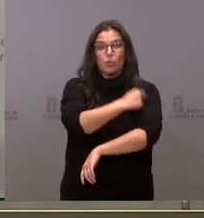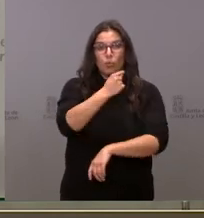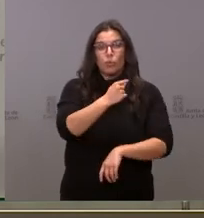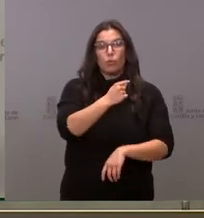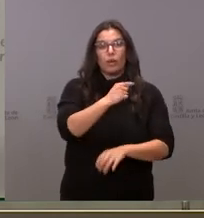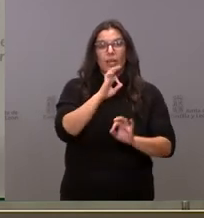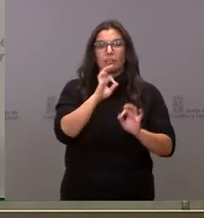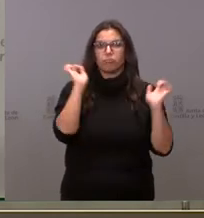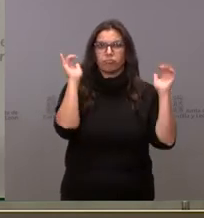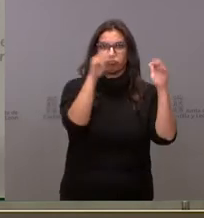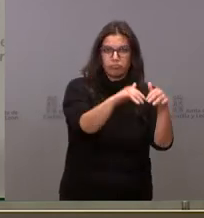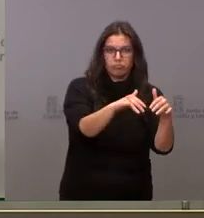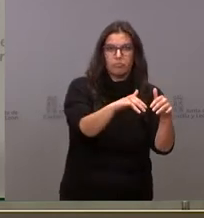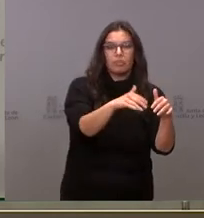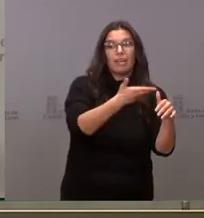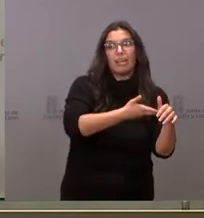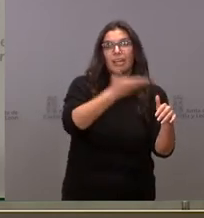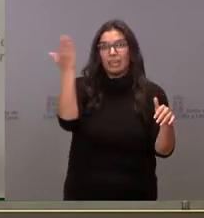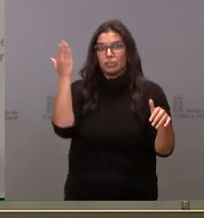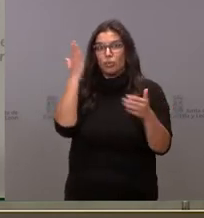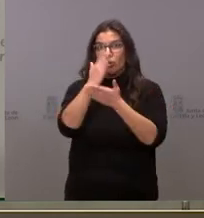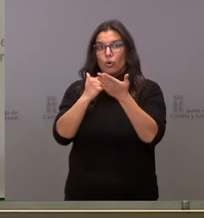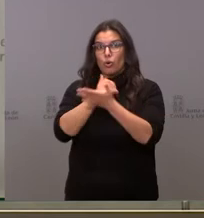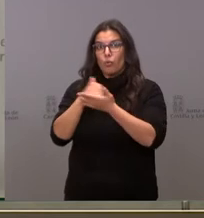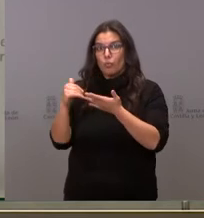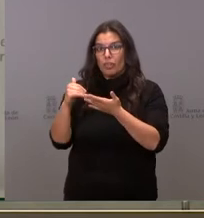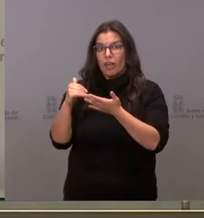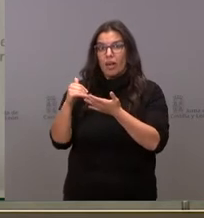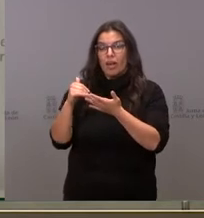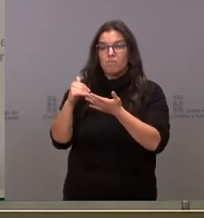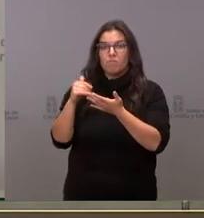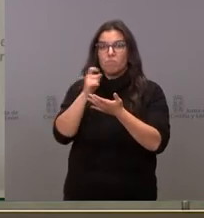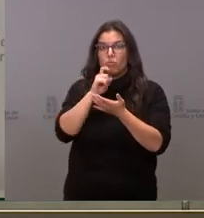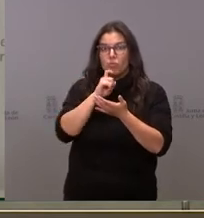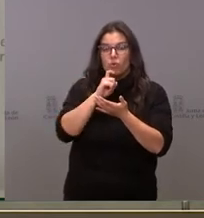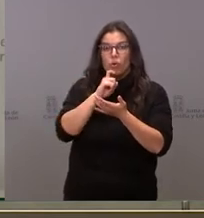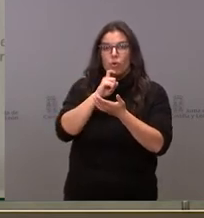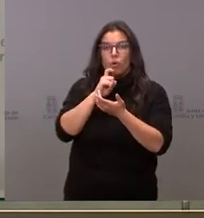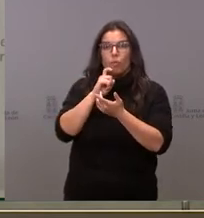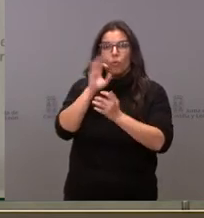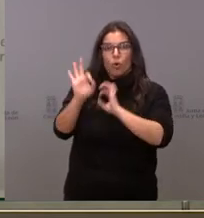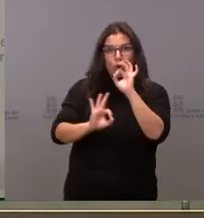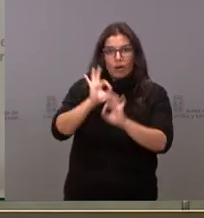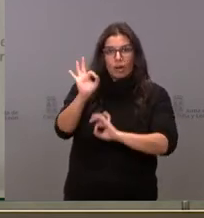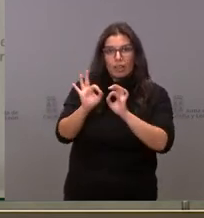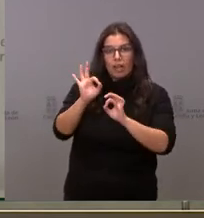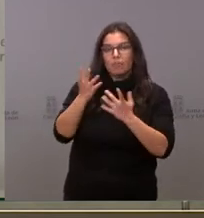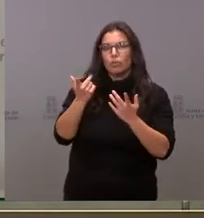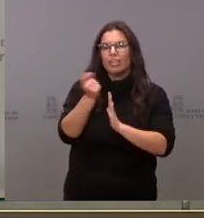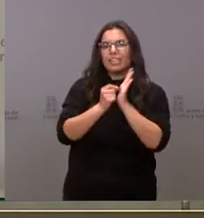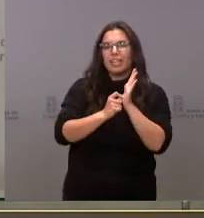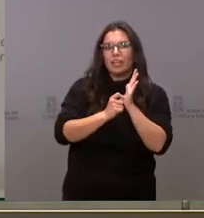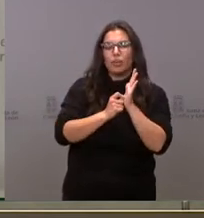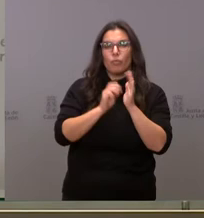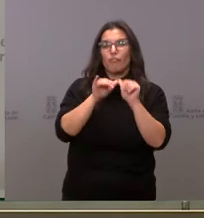vacunódromos en el resto de la comunidad no sé cómo está esto diseñado si en función de qué criterio se